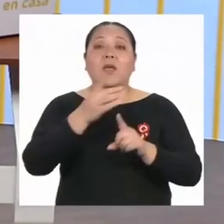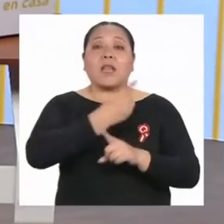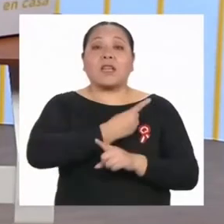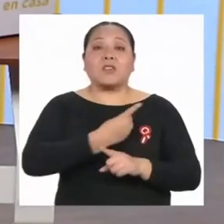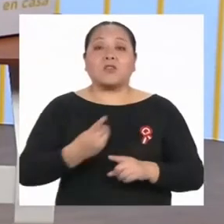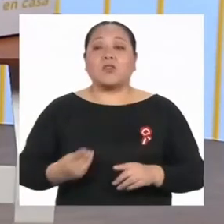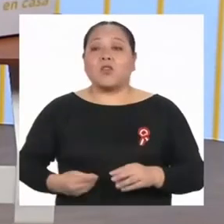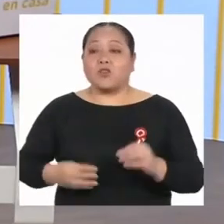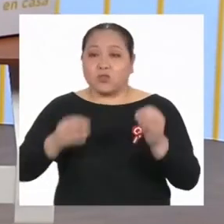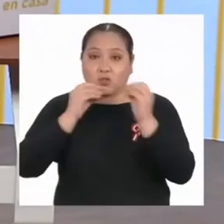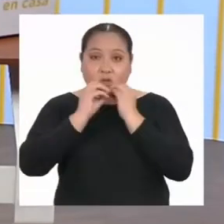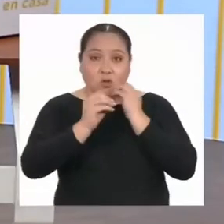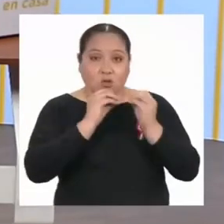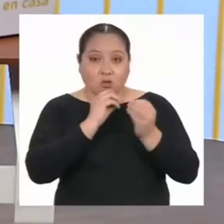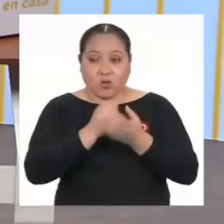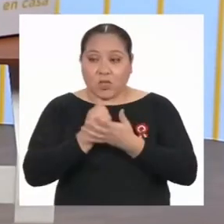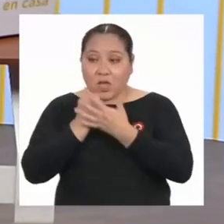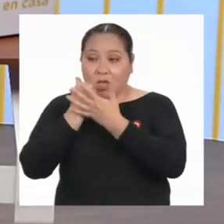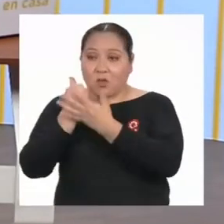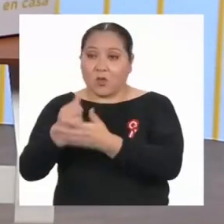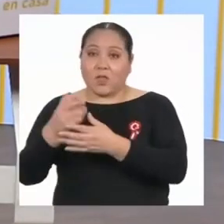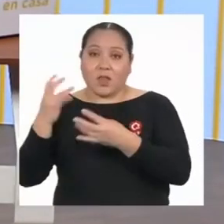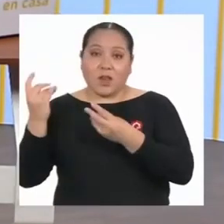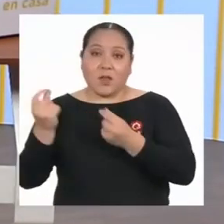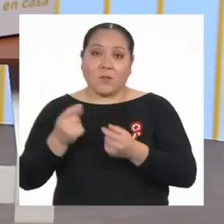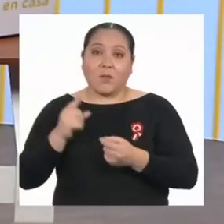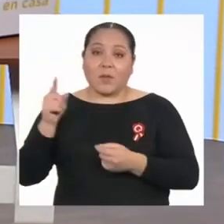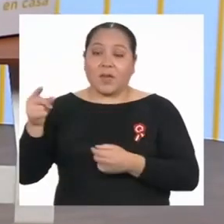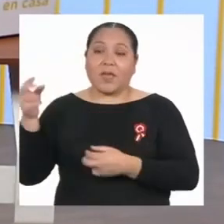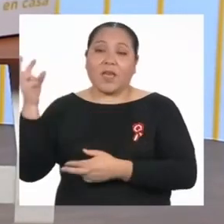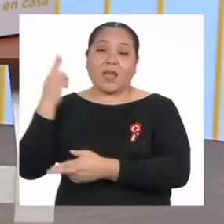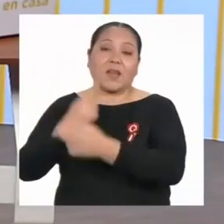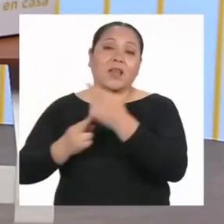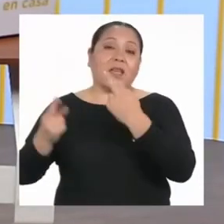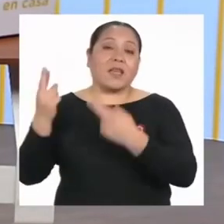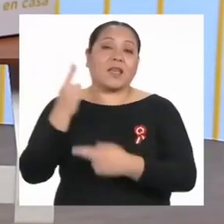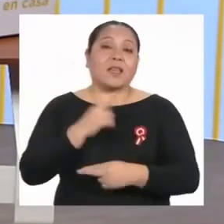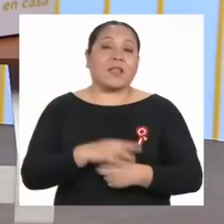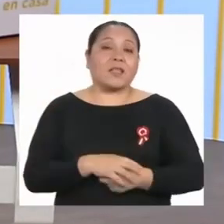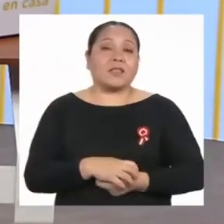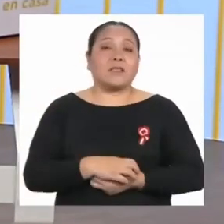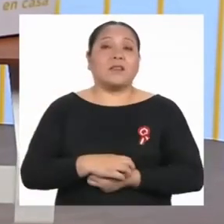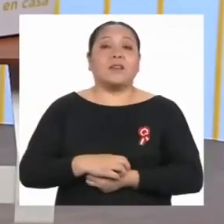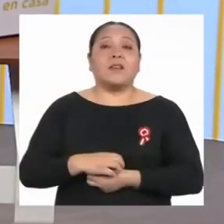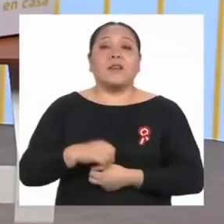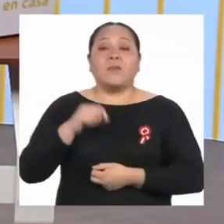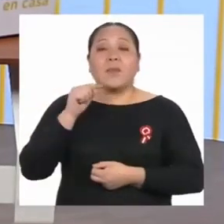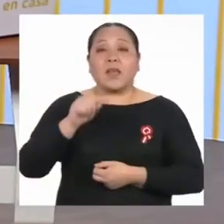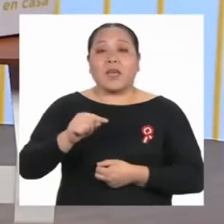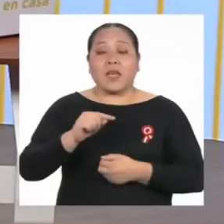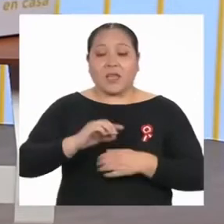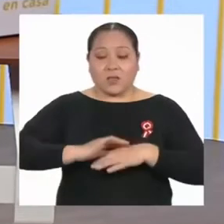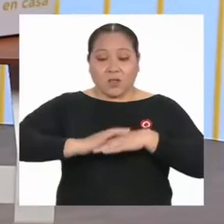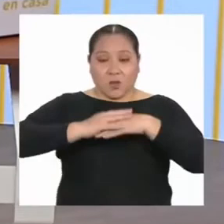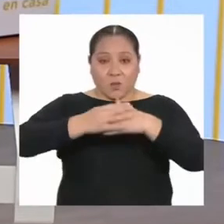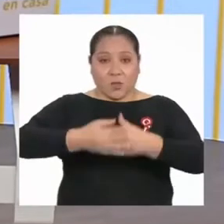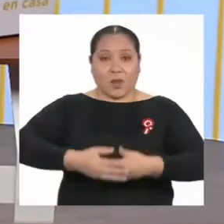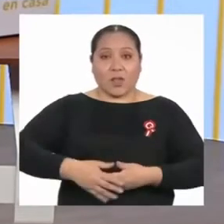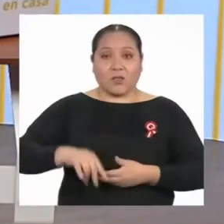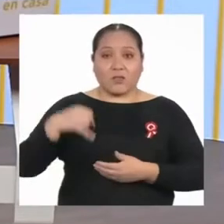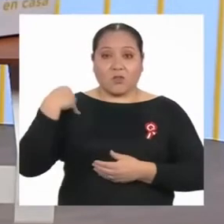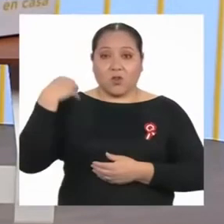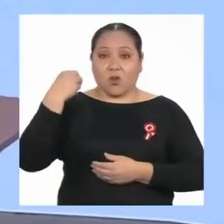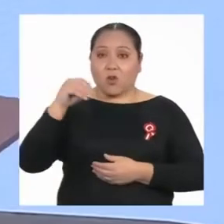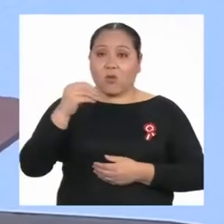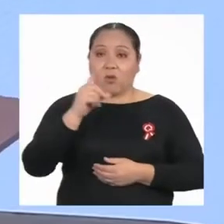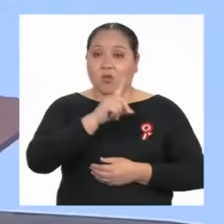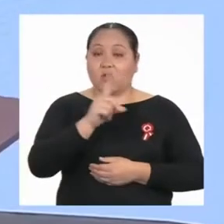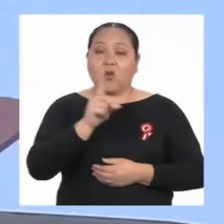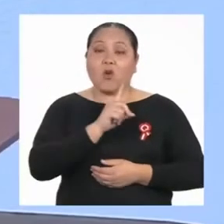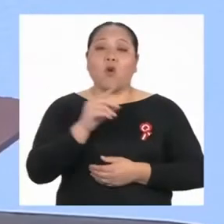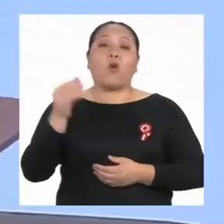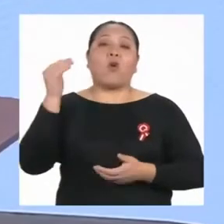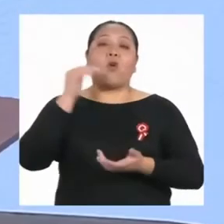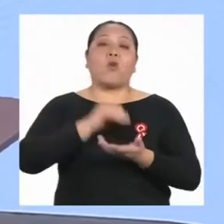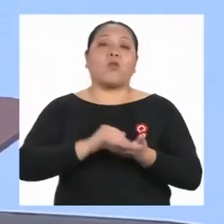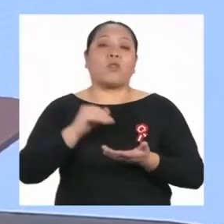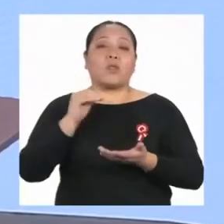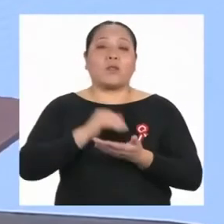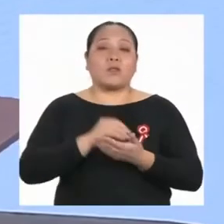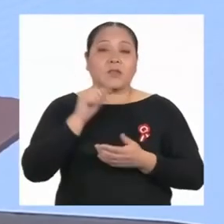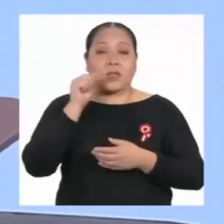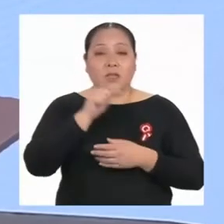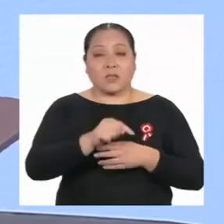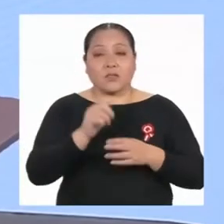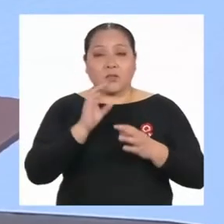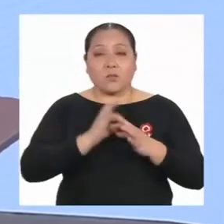rápida para que ella regrese y para que los casos de embarazo adolescente no se repitan. Es clave